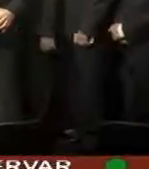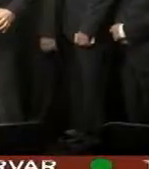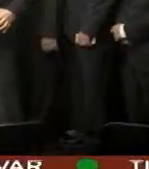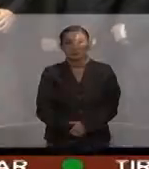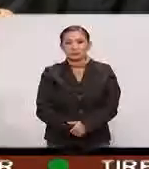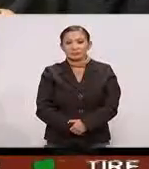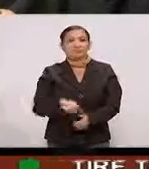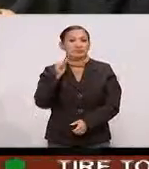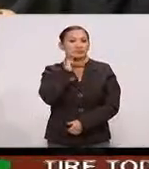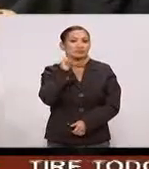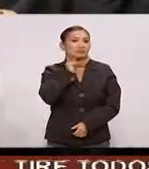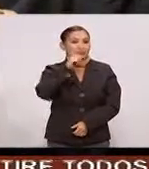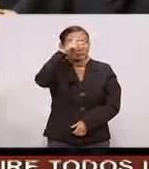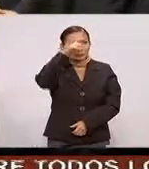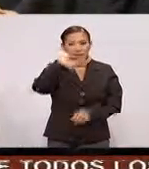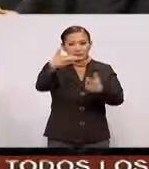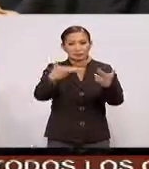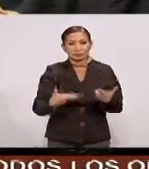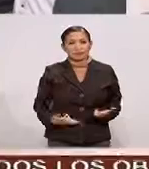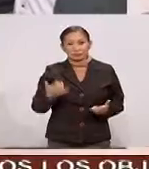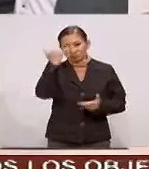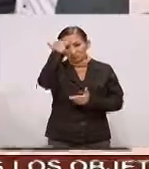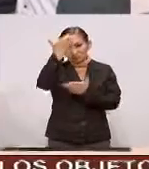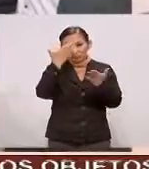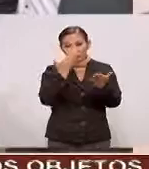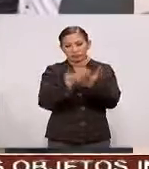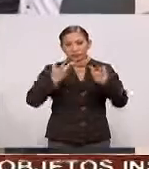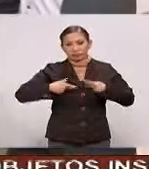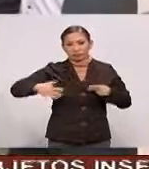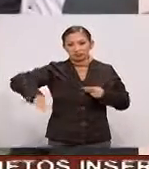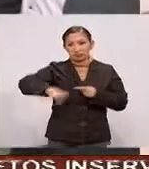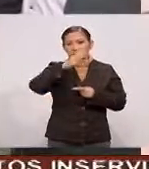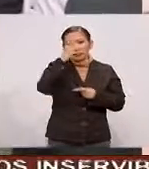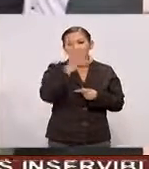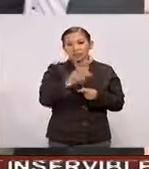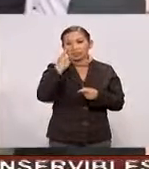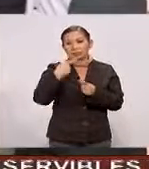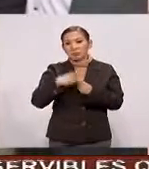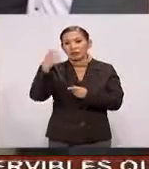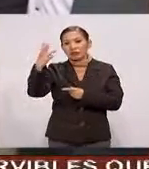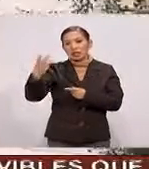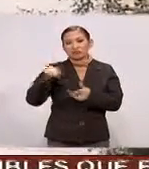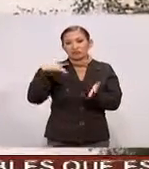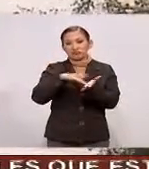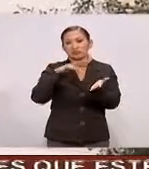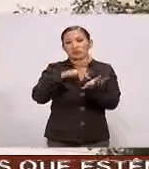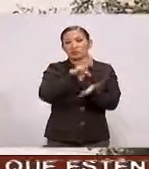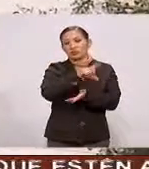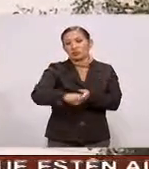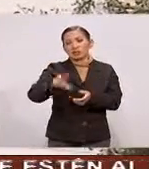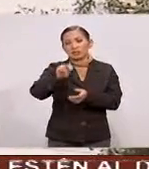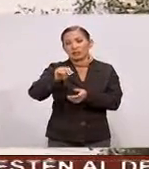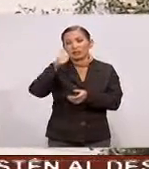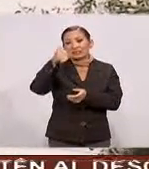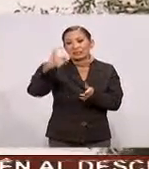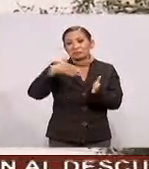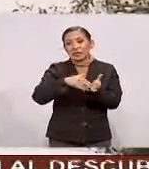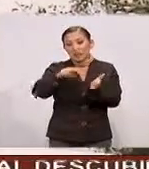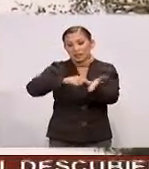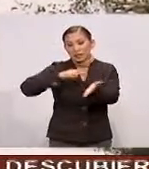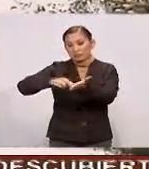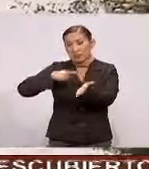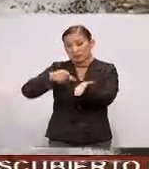El Senado de la República Recibió la iniciativa Ciudadana Ley 3D3 Respaldada por 291 mil firmas La